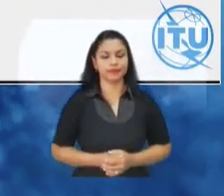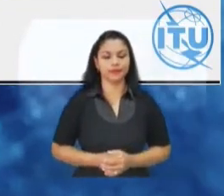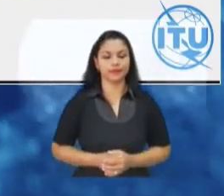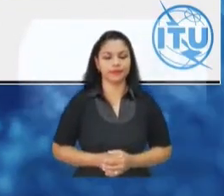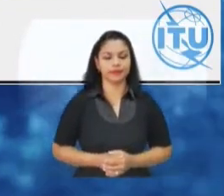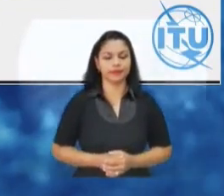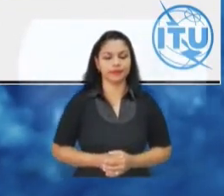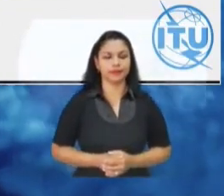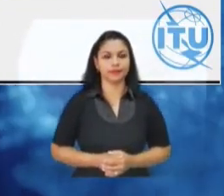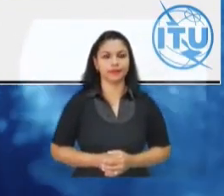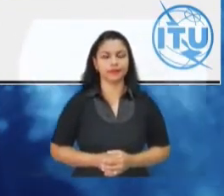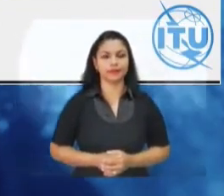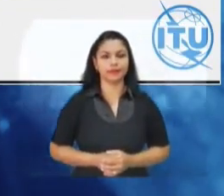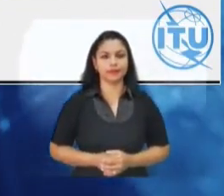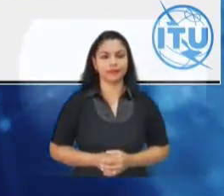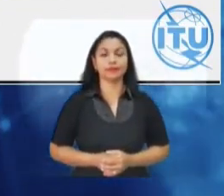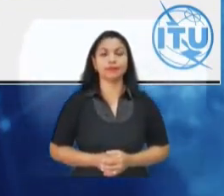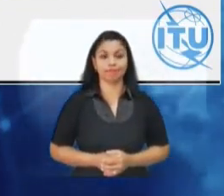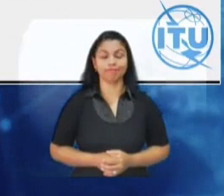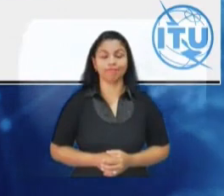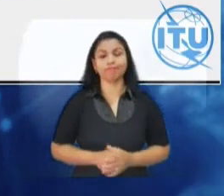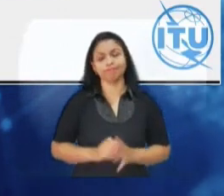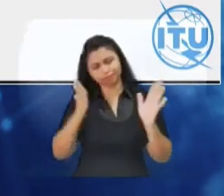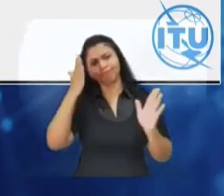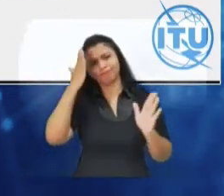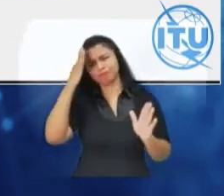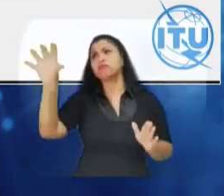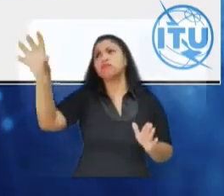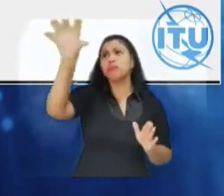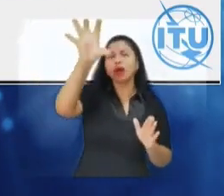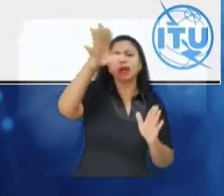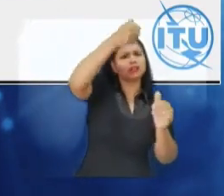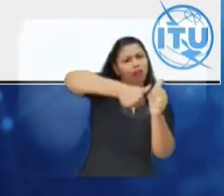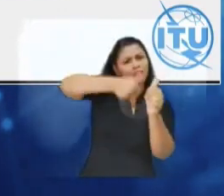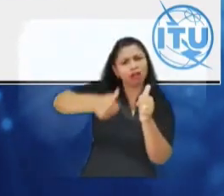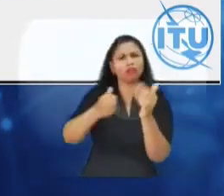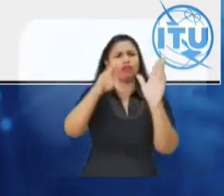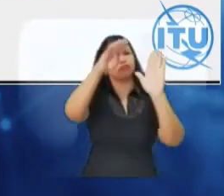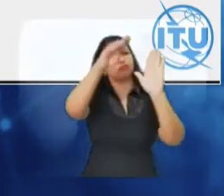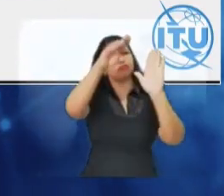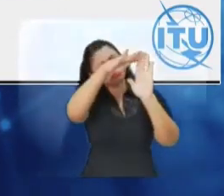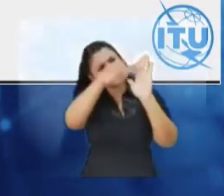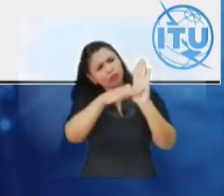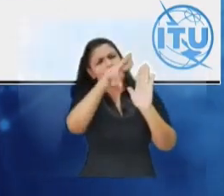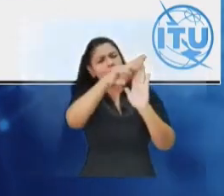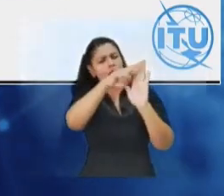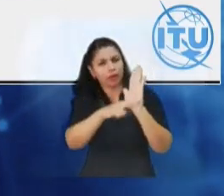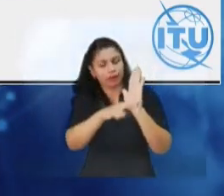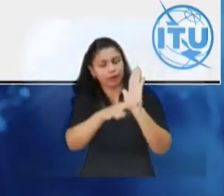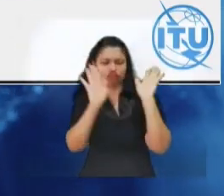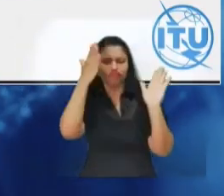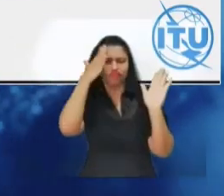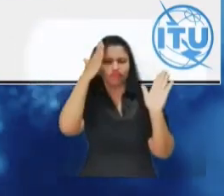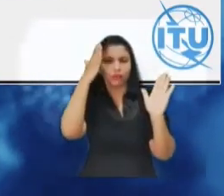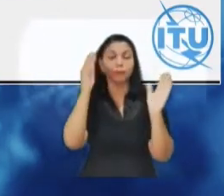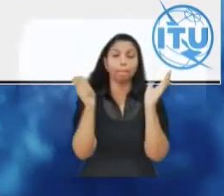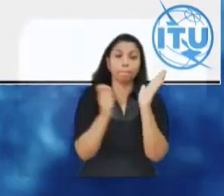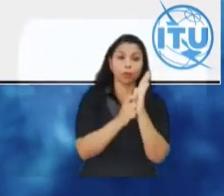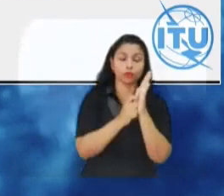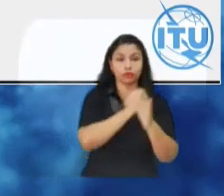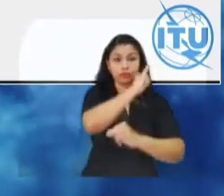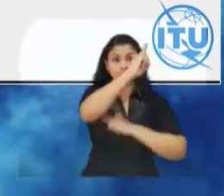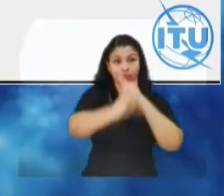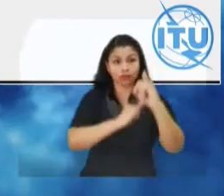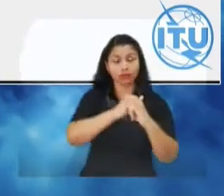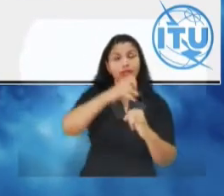Si bien cada país tiene políticas y prioridades diferentes, en el ámbito internacional, todas las necesidades deben conciliarse para